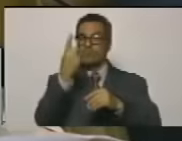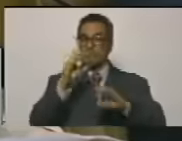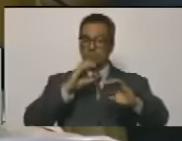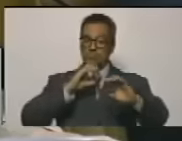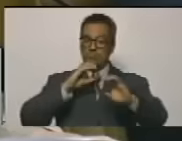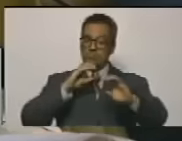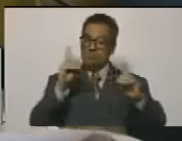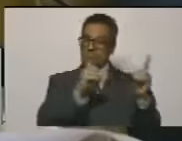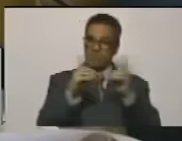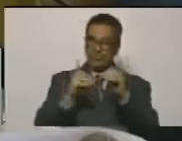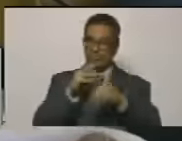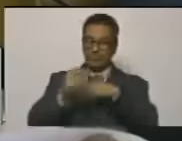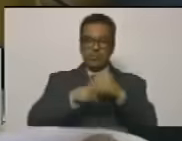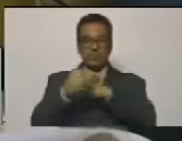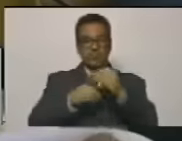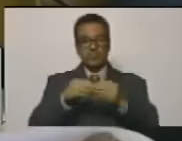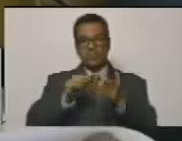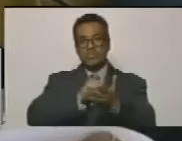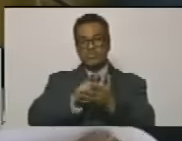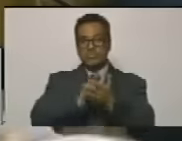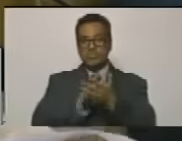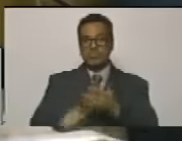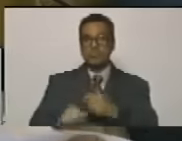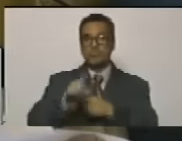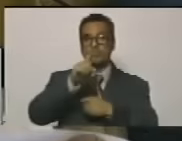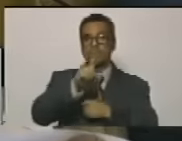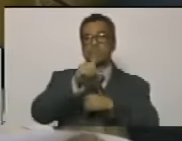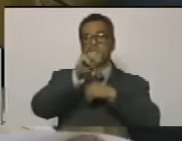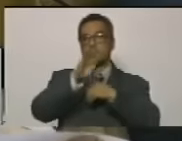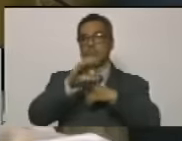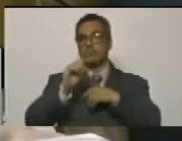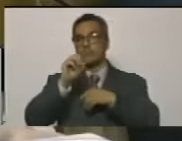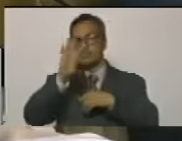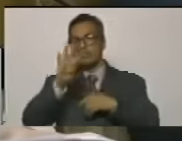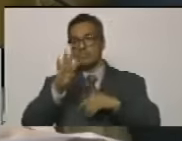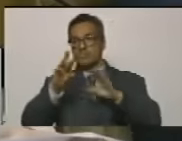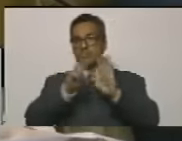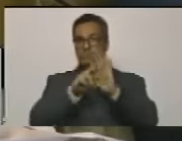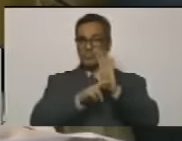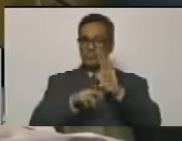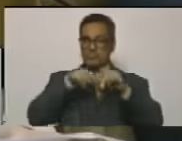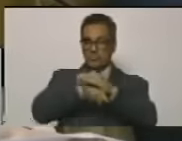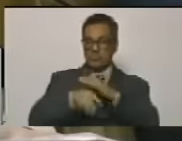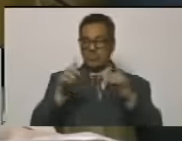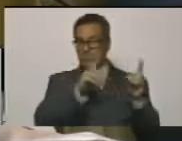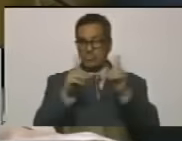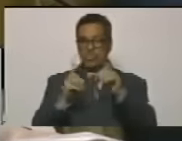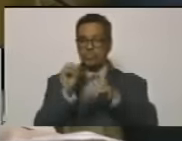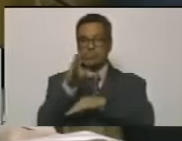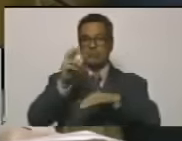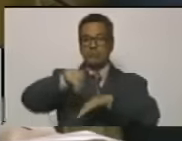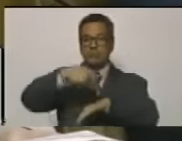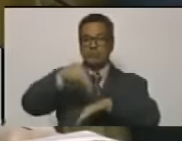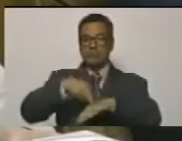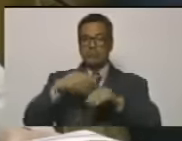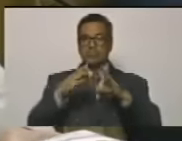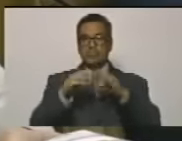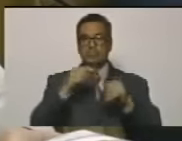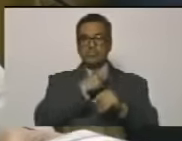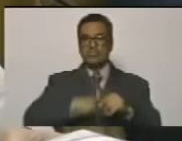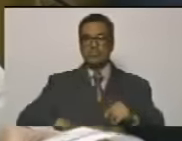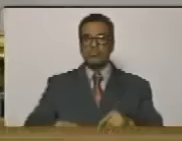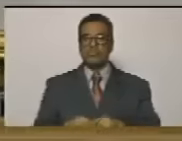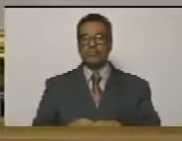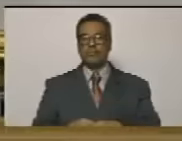discusión, de conformidad con lo establecido en el artículo 104 del Reglamento Interior y de Debates de la Asamblea Nacional. Es todo,